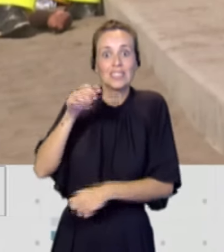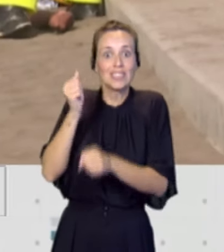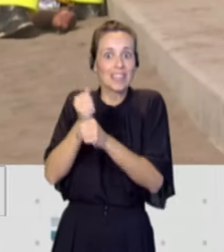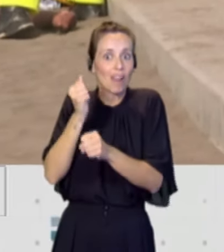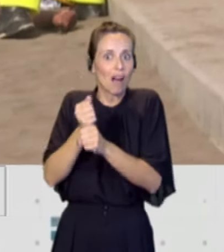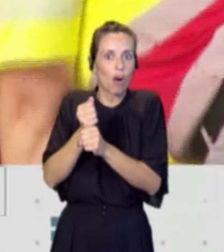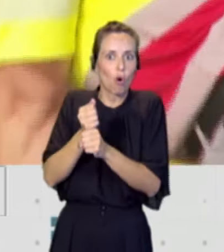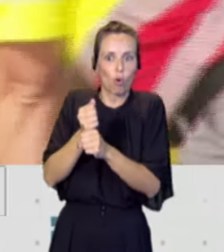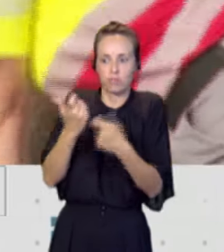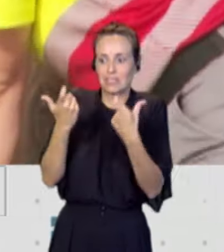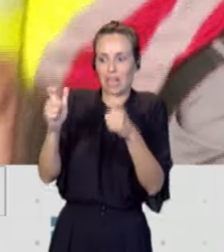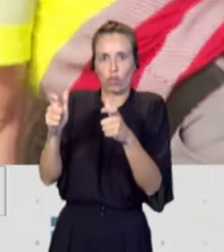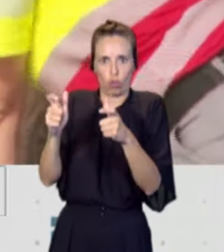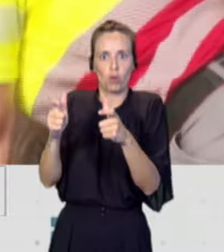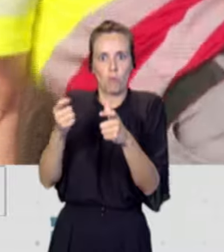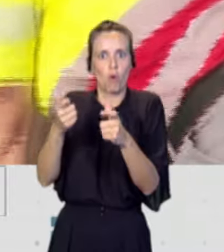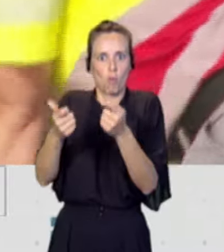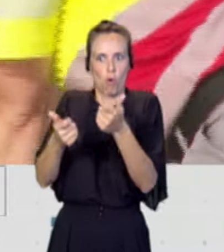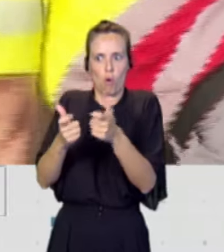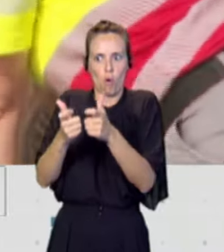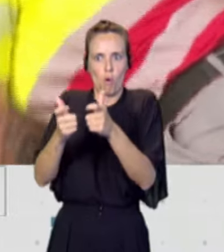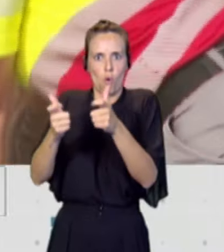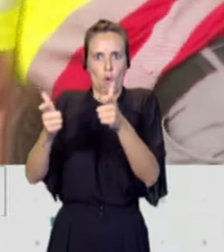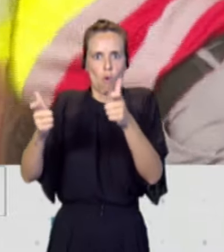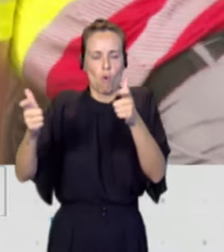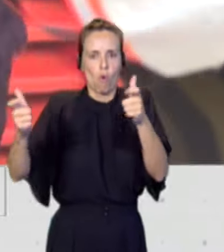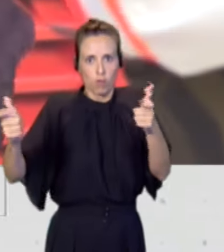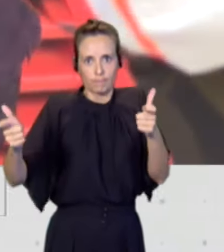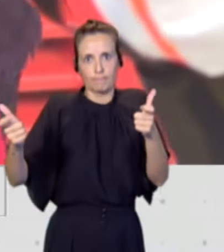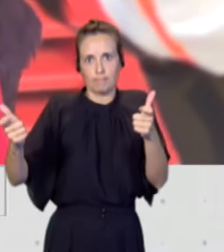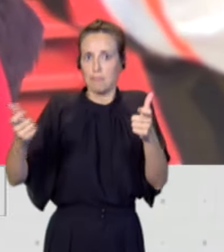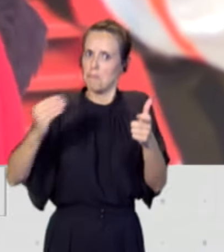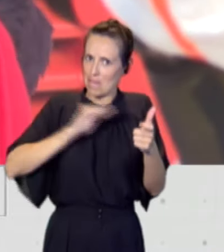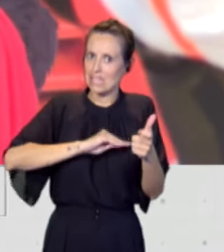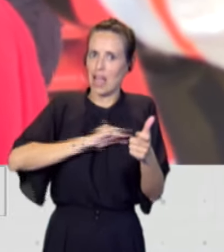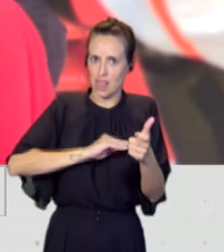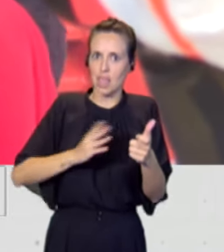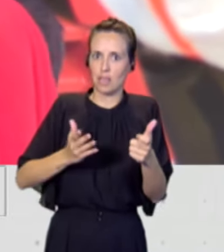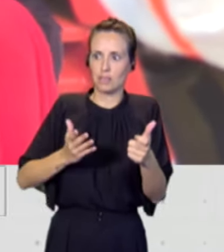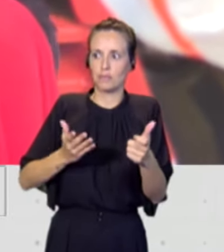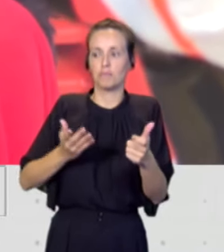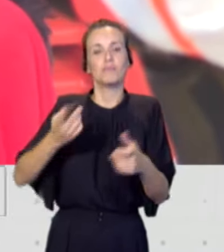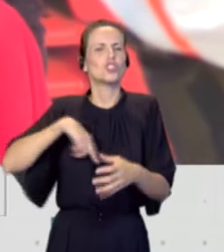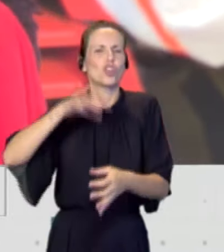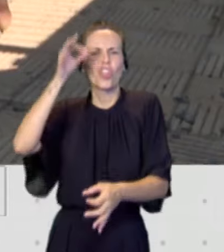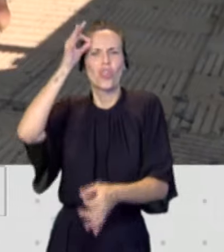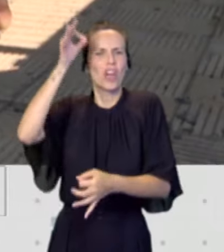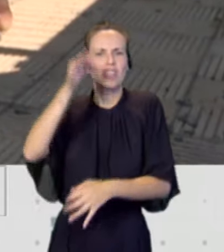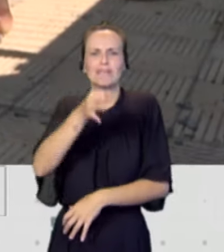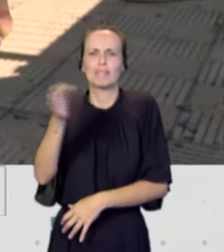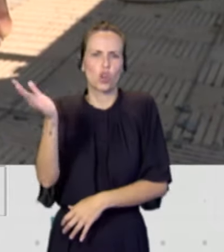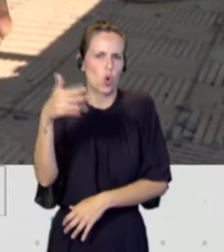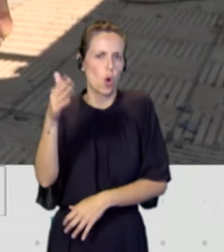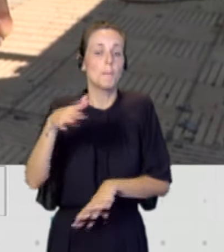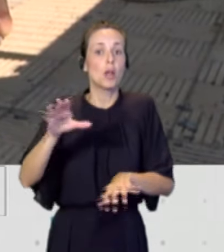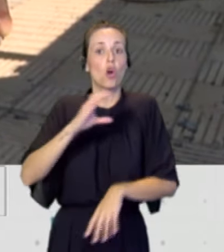que ha crecido de forma exponencial, no tenemos datos, pero Comisiones Obreras lleva hablando de